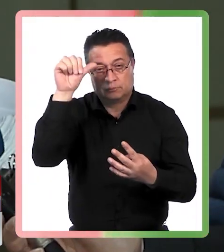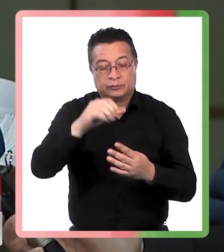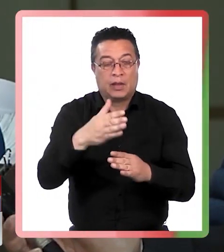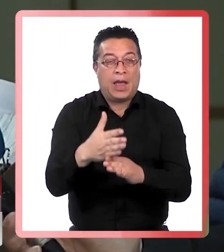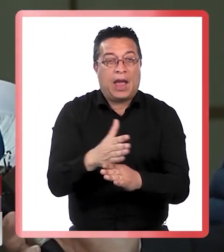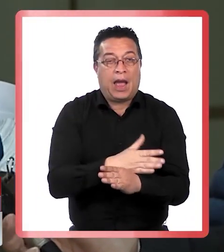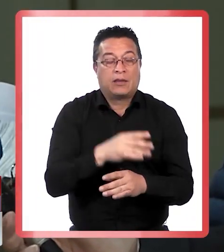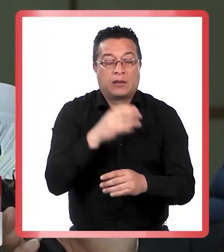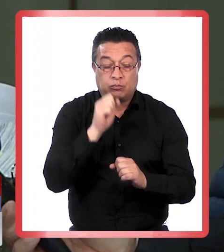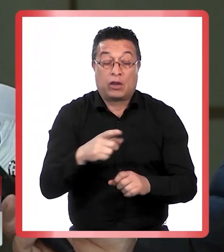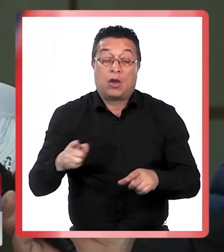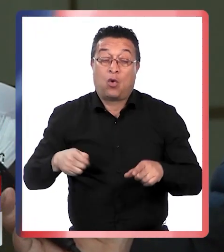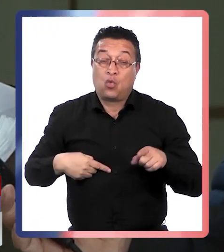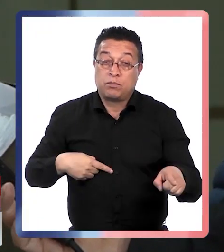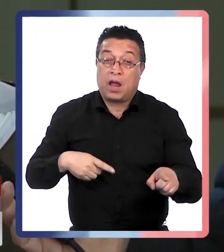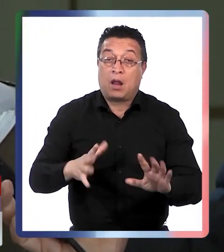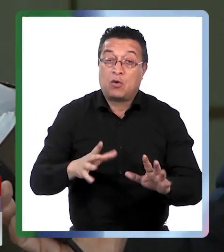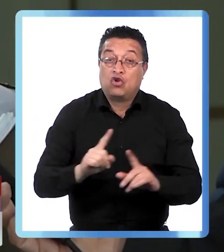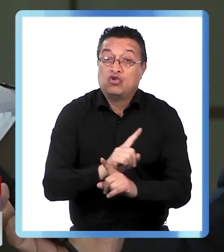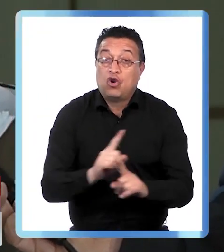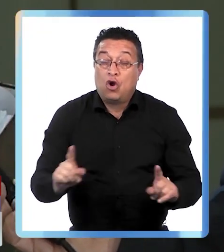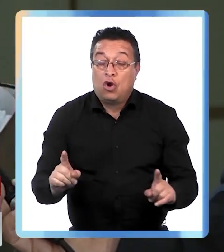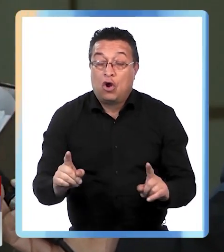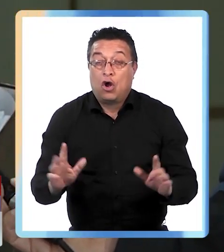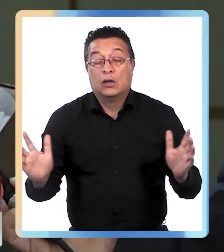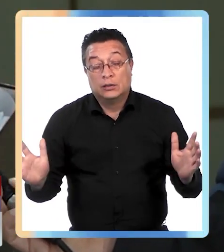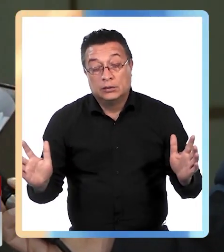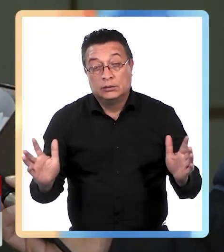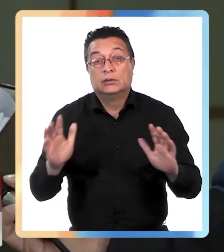anticipada, existe el principio de inocencia y